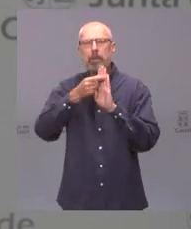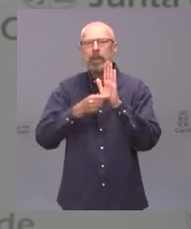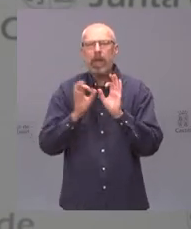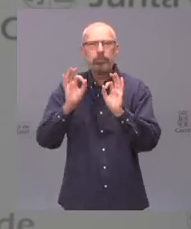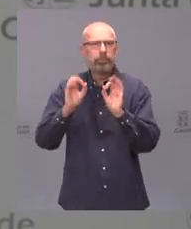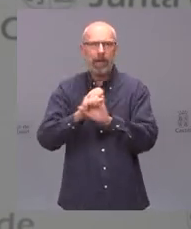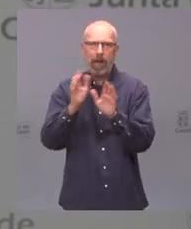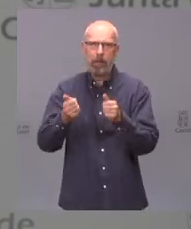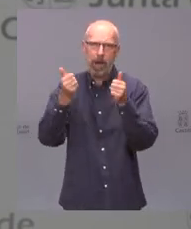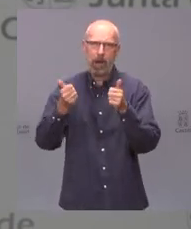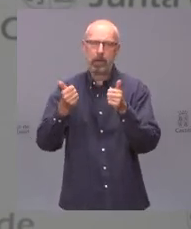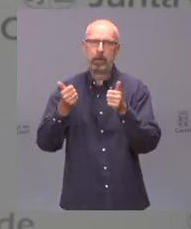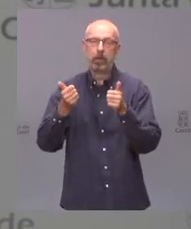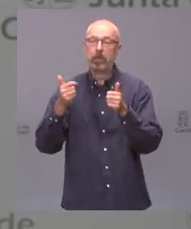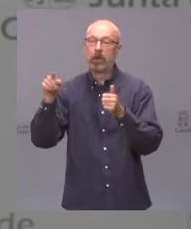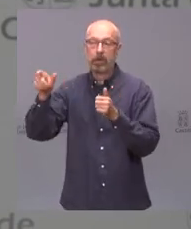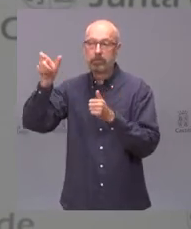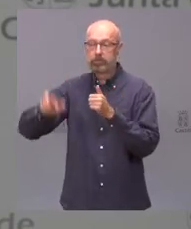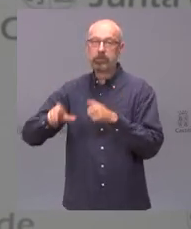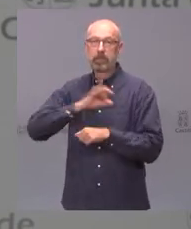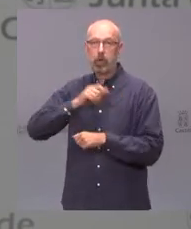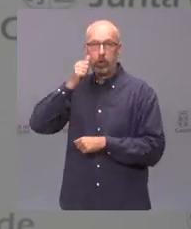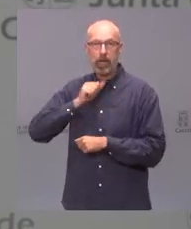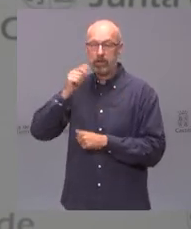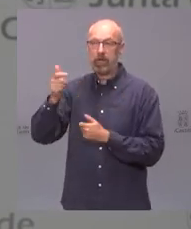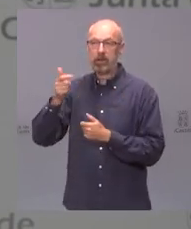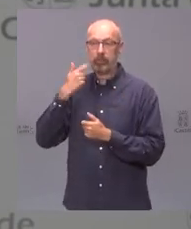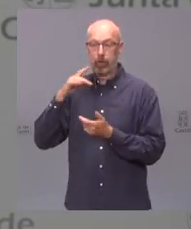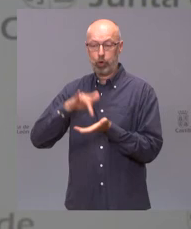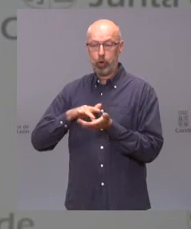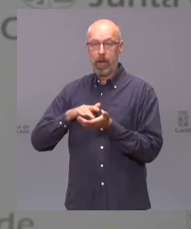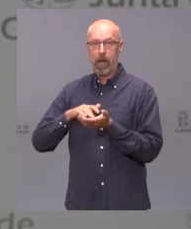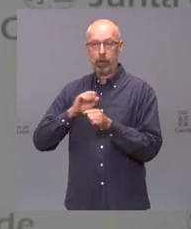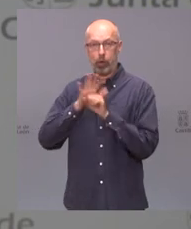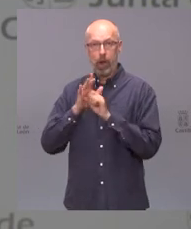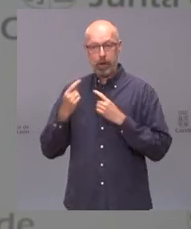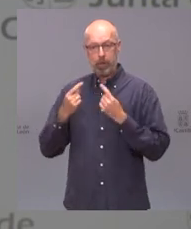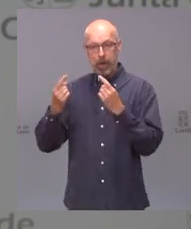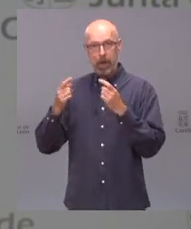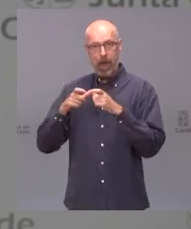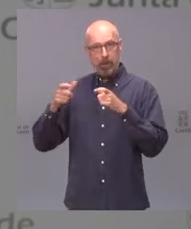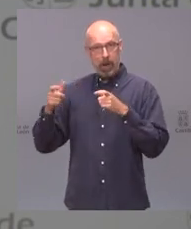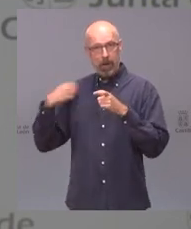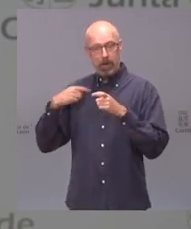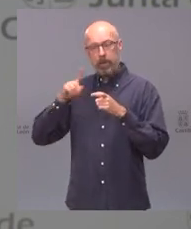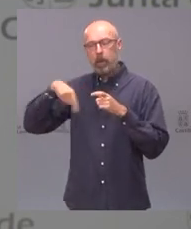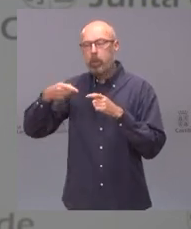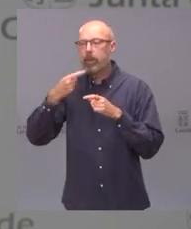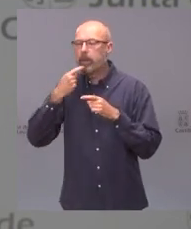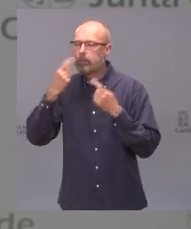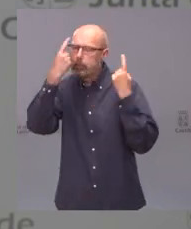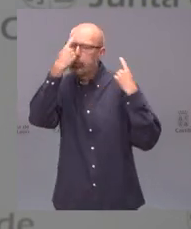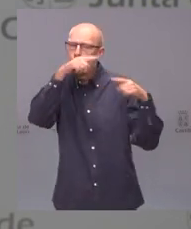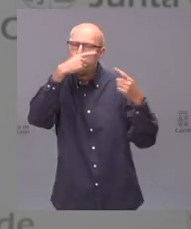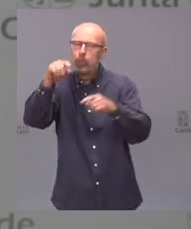Sánchez pues a partir de la finalización de la primera ola pues derivó a los presidentes autonómicos toda la responsabilidad en este